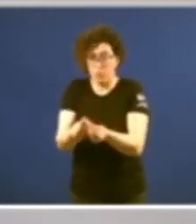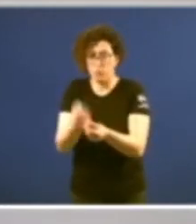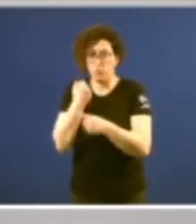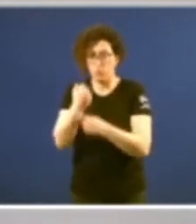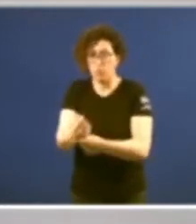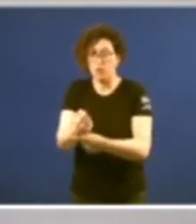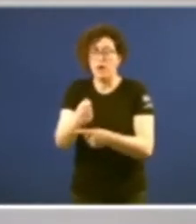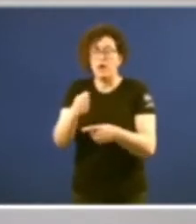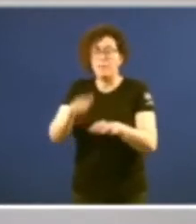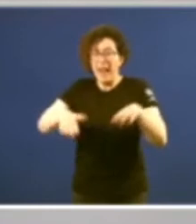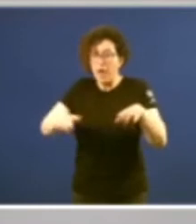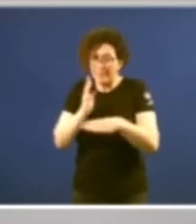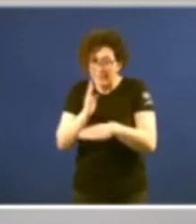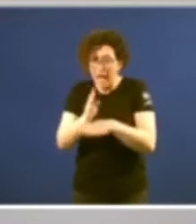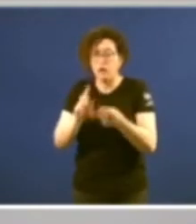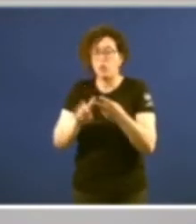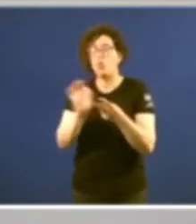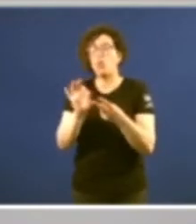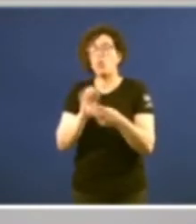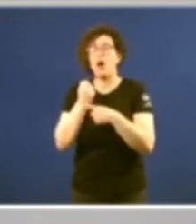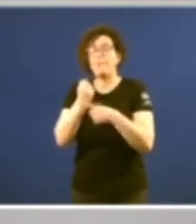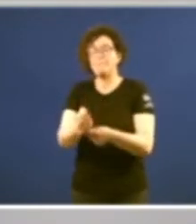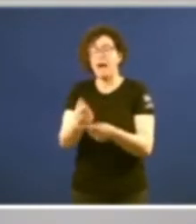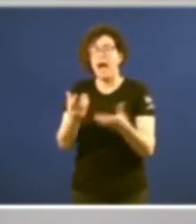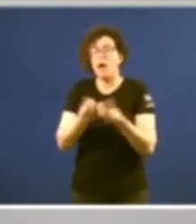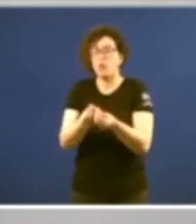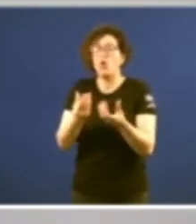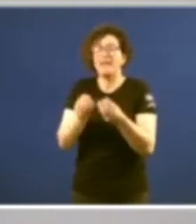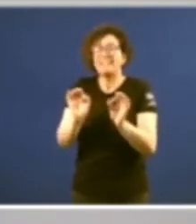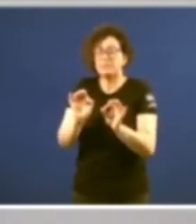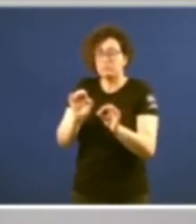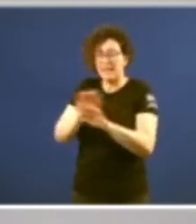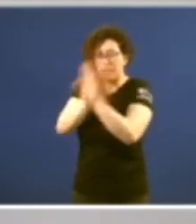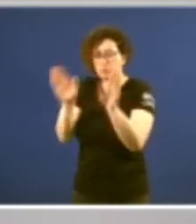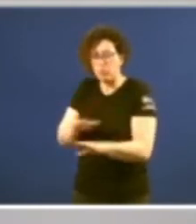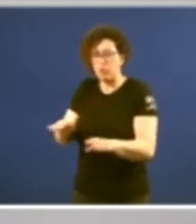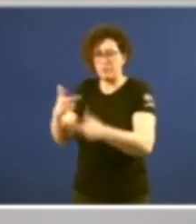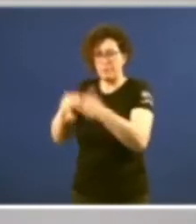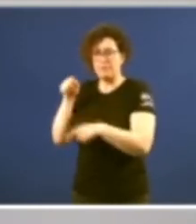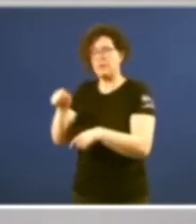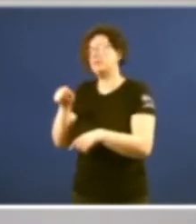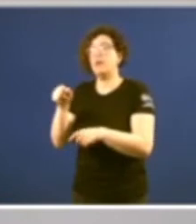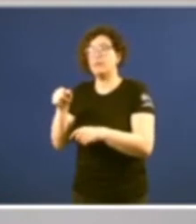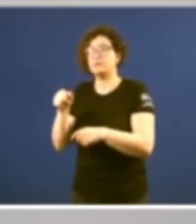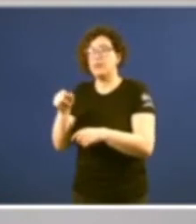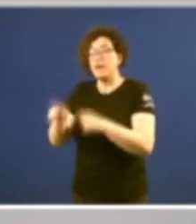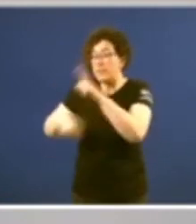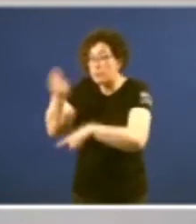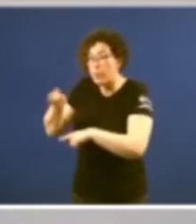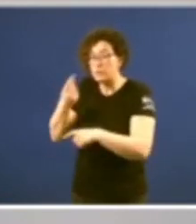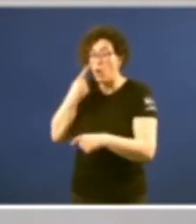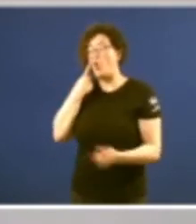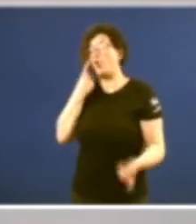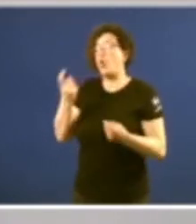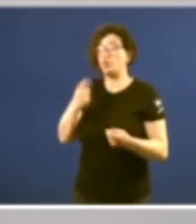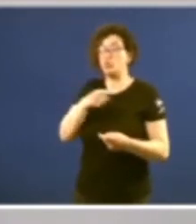parlamentarios, recursos de amparo contra resoluciones administrativas que despúis son objeto de control por parte